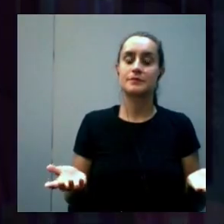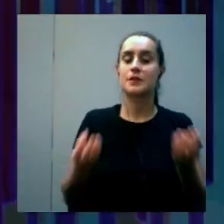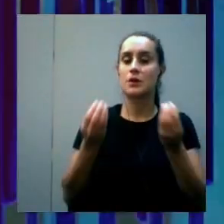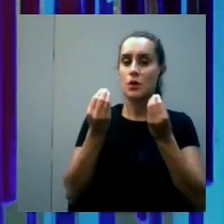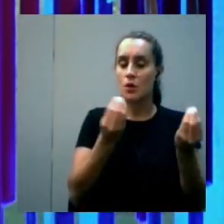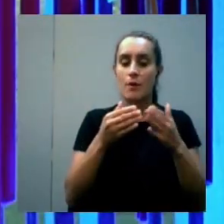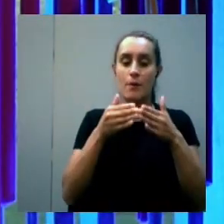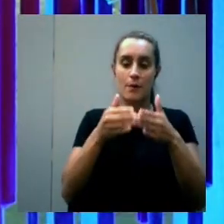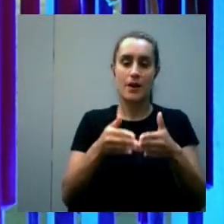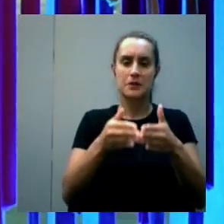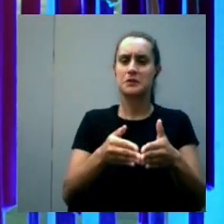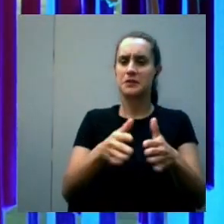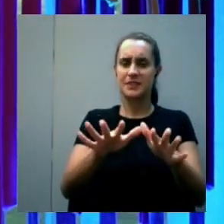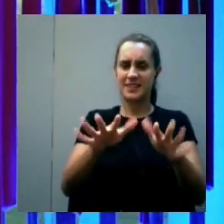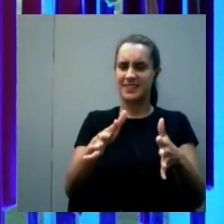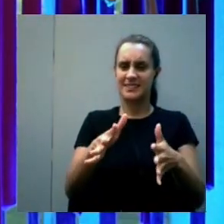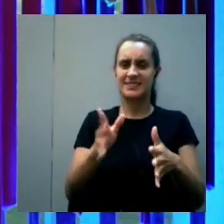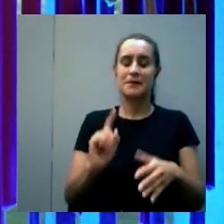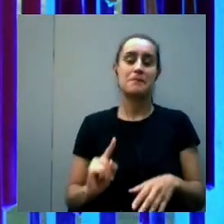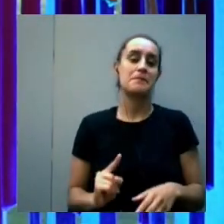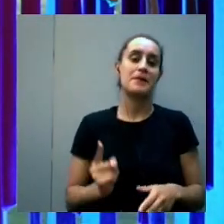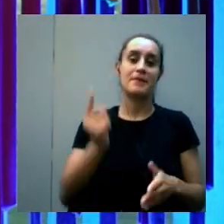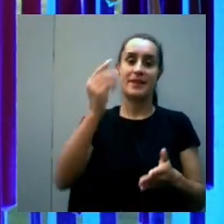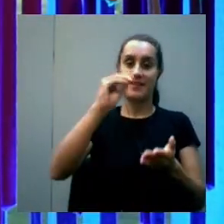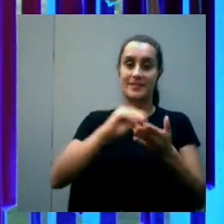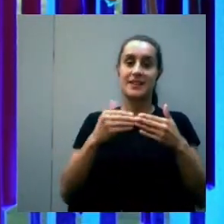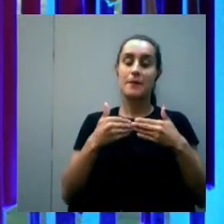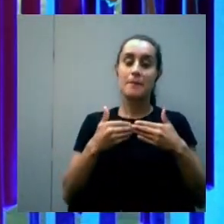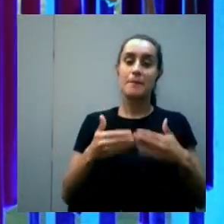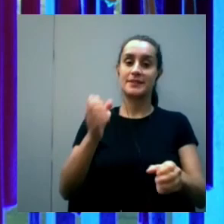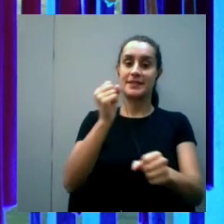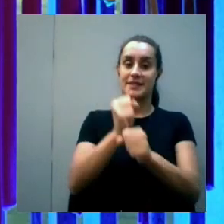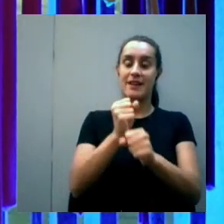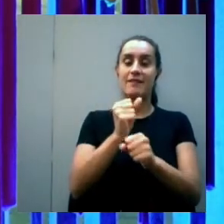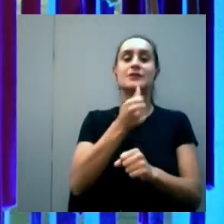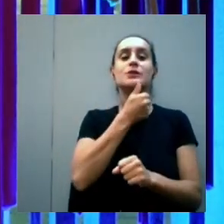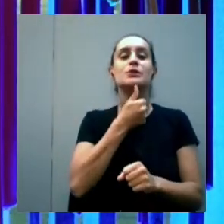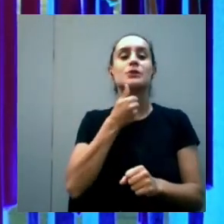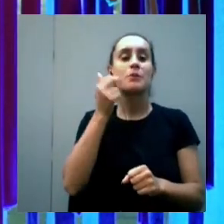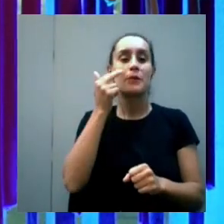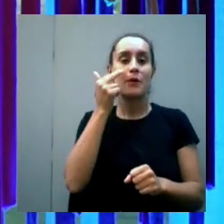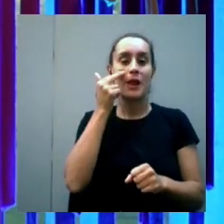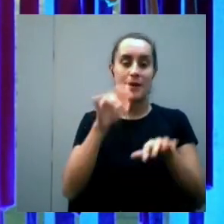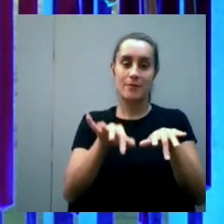la primer lección cuando cuando se empieza a trabajar resolución de problemas computacionales